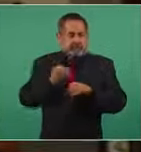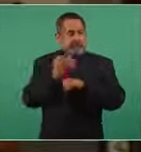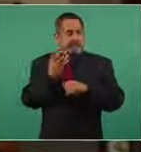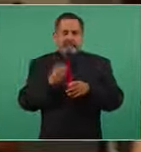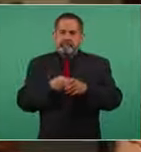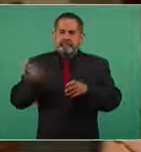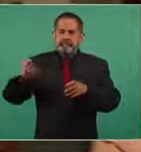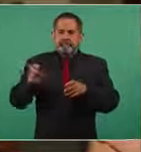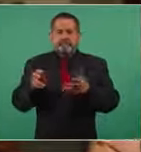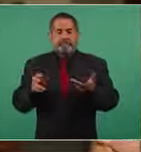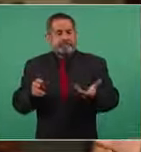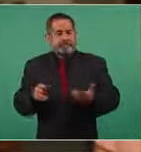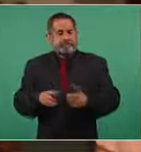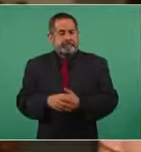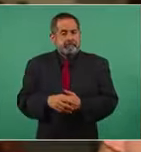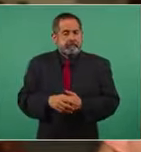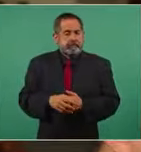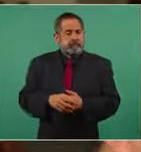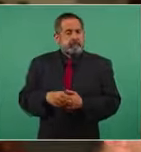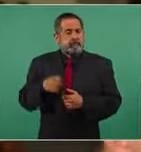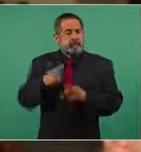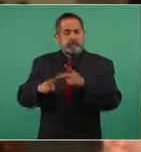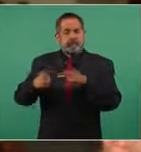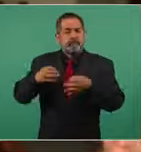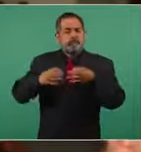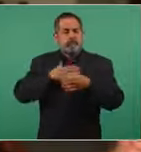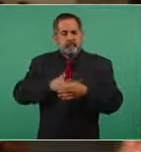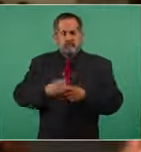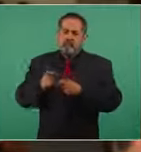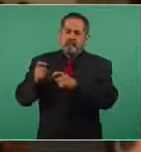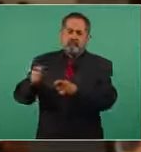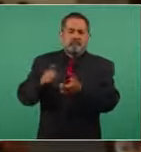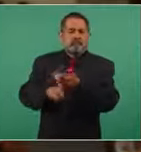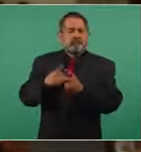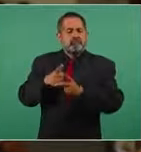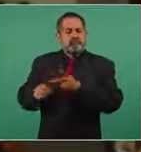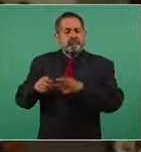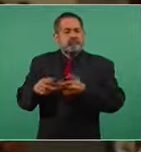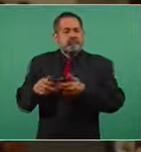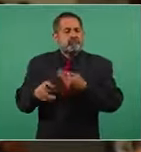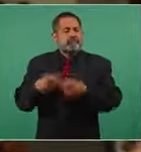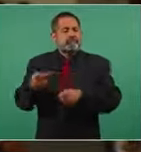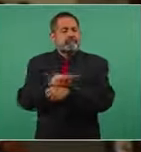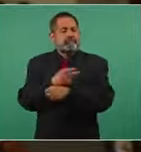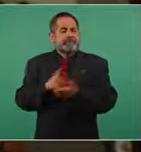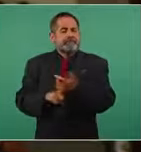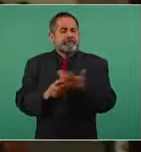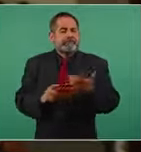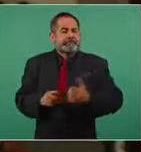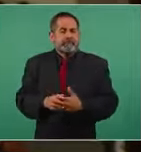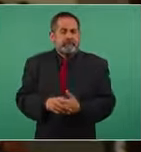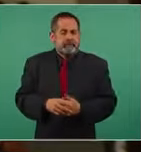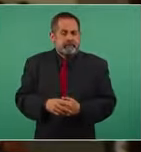partir de ahí la mesa de impartición de justicia toma el caso y resulta que